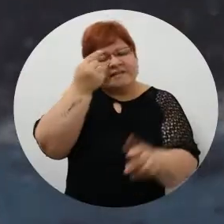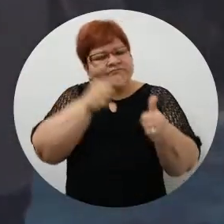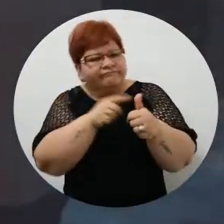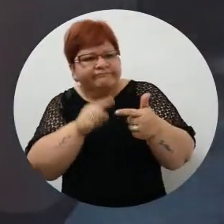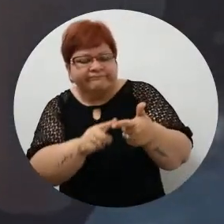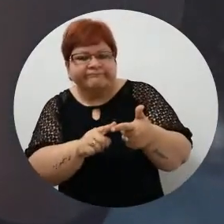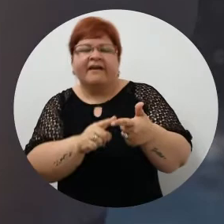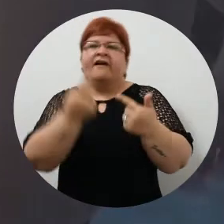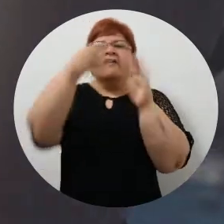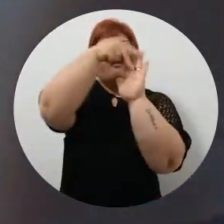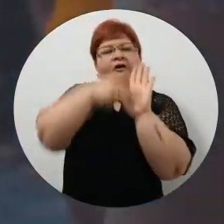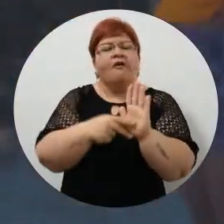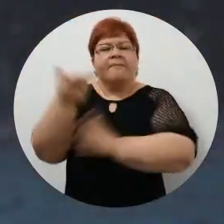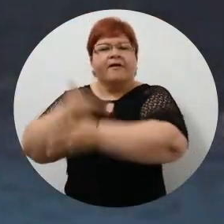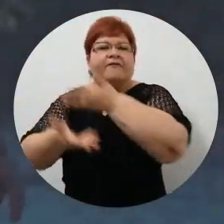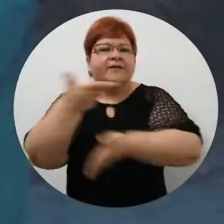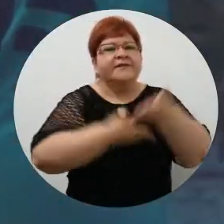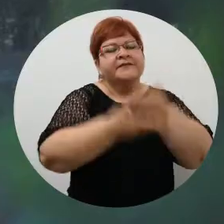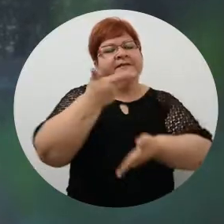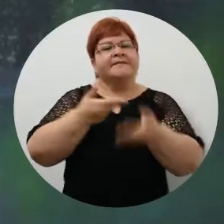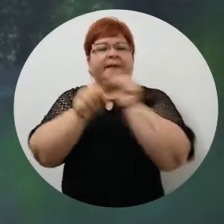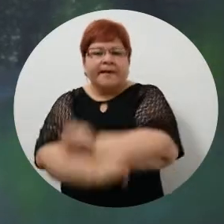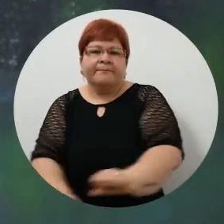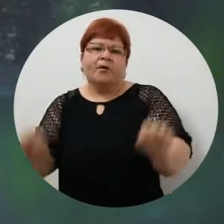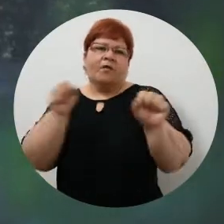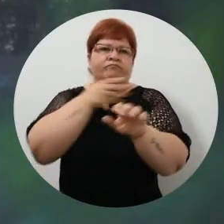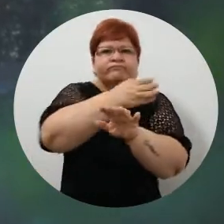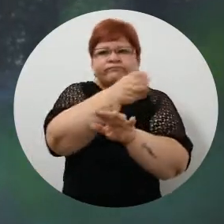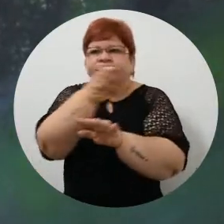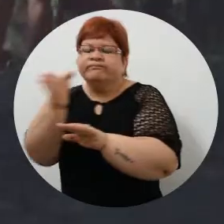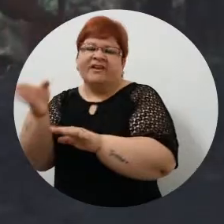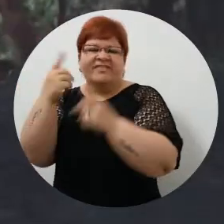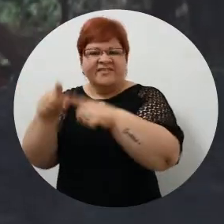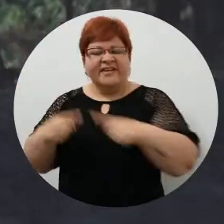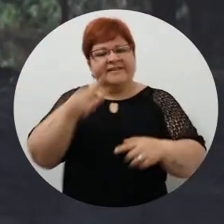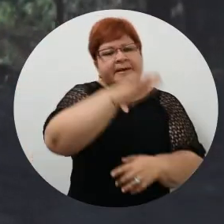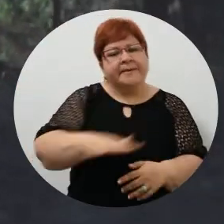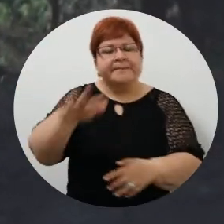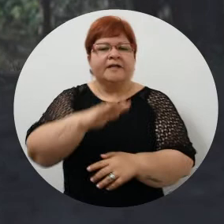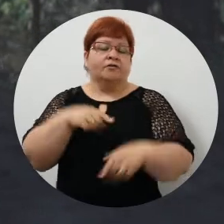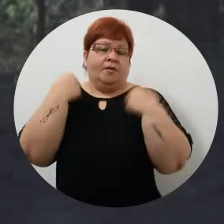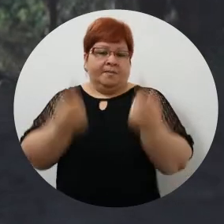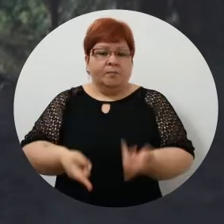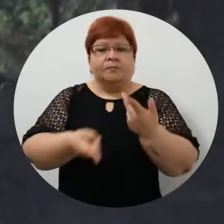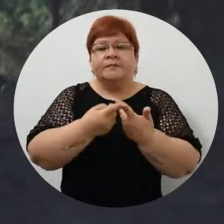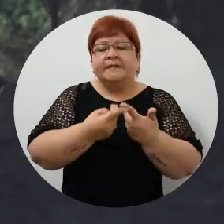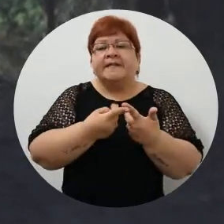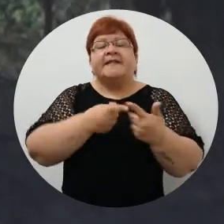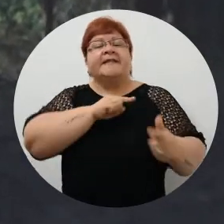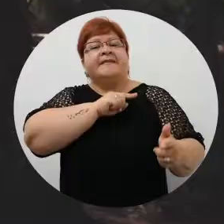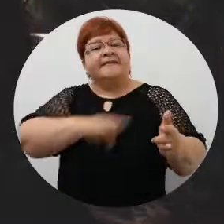cuáles son las normas de convivencia para poder transitar por ciertos espacios. Luego, en el desarrollo de las actividades,